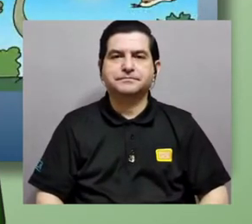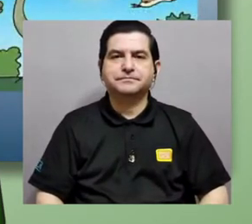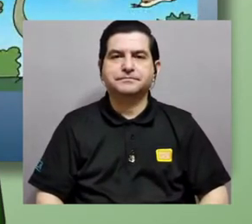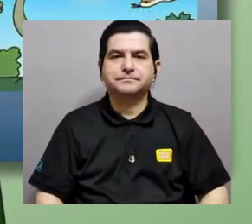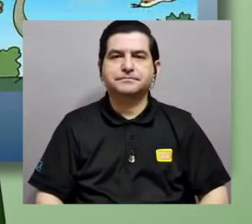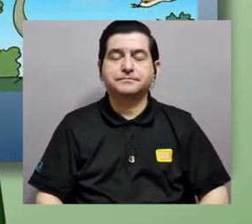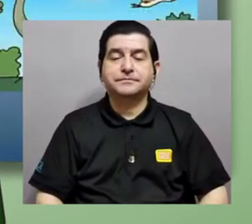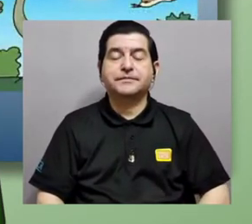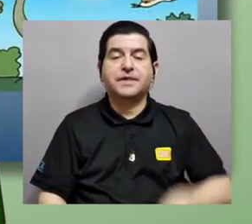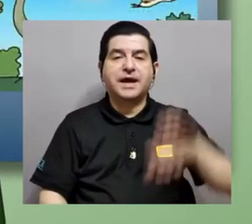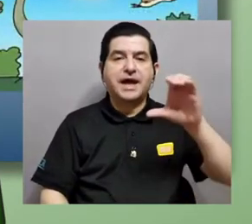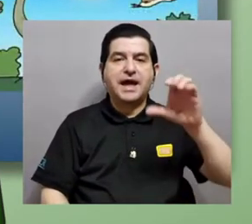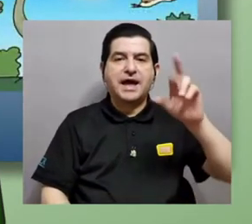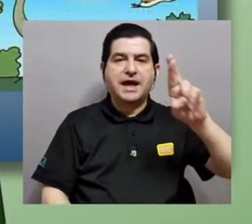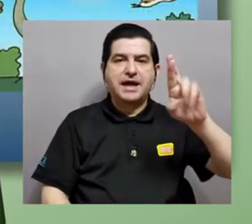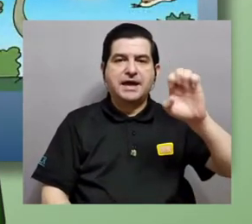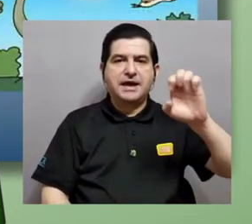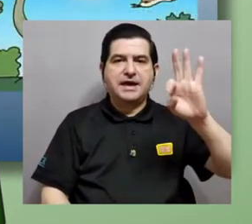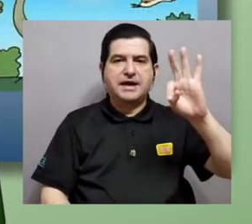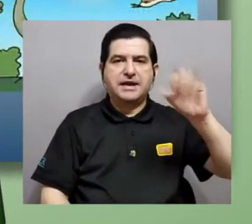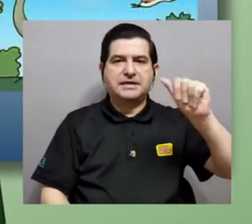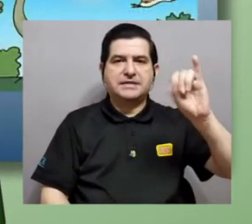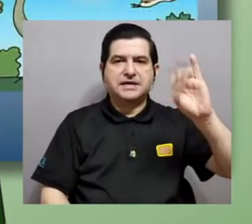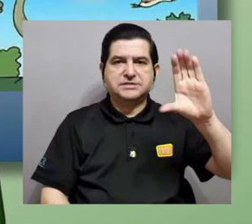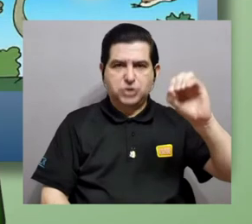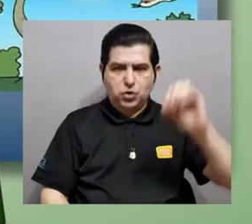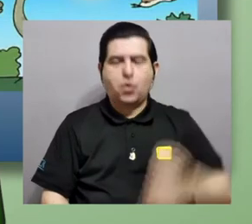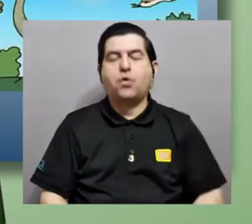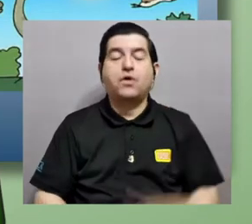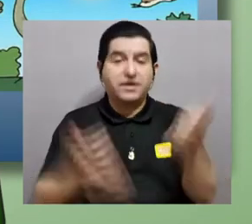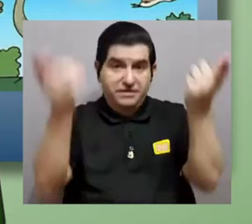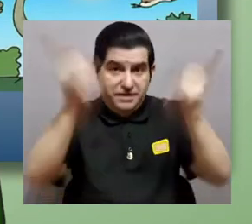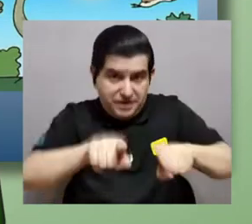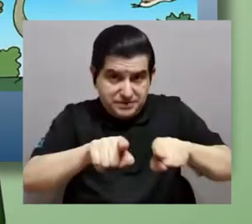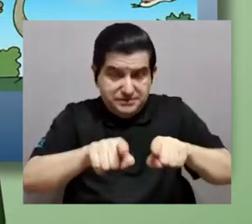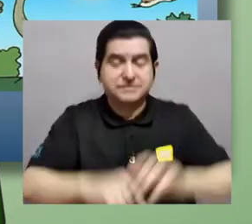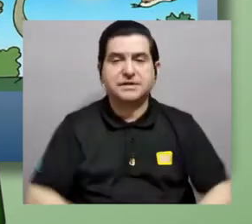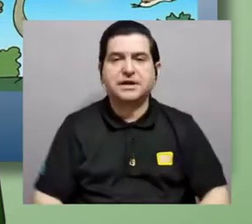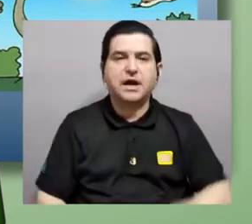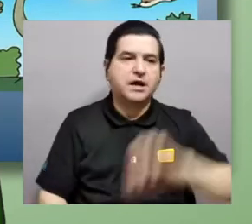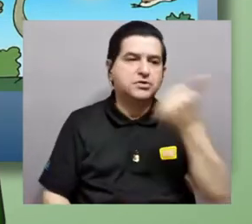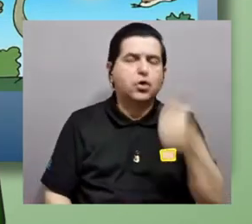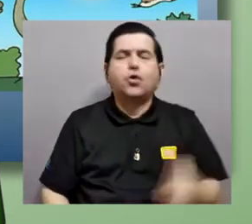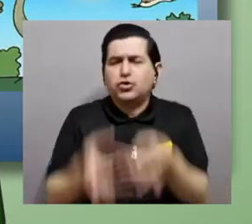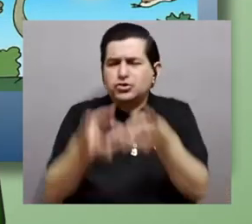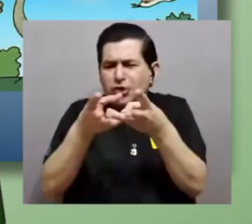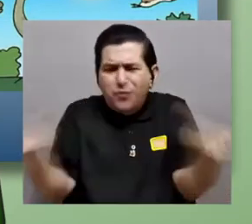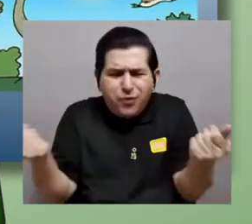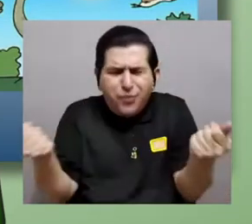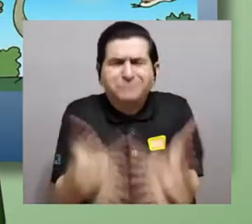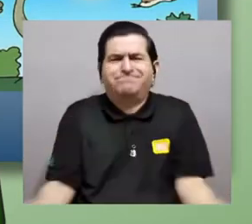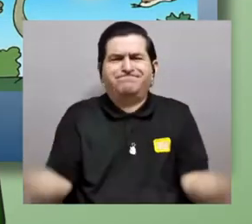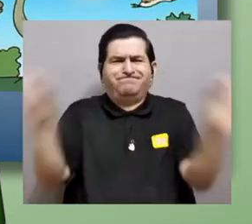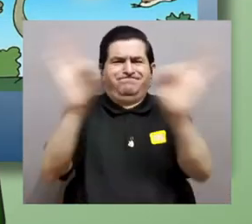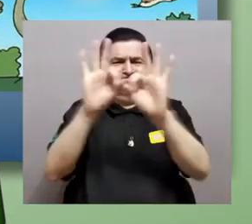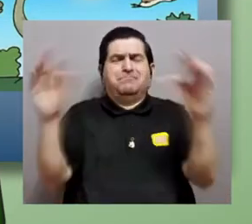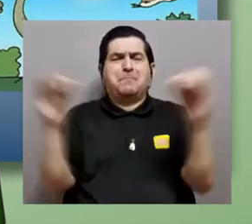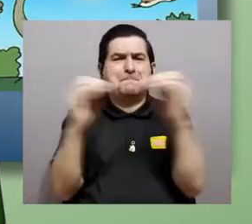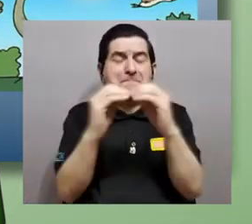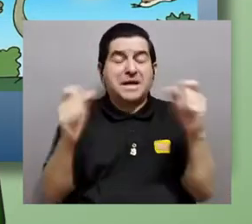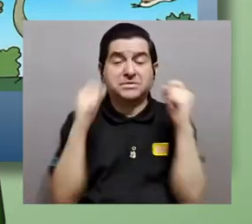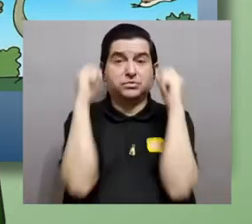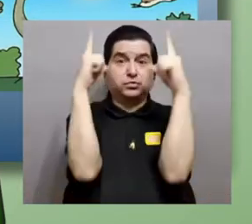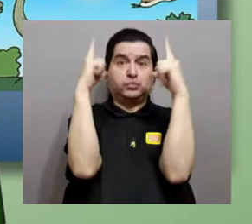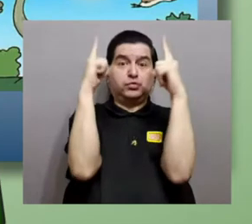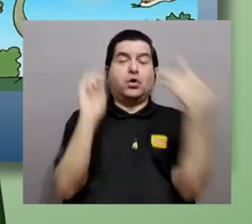El Cretácico también, al final del Cretácico, perdón, el límite Cretácico-Paleógeno, se da otra extinción masiva muy importante, tal vez la